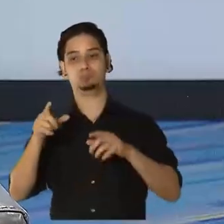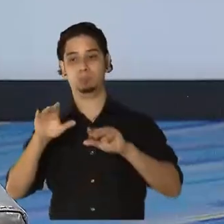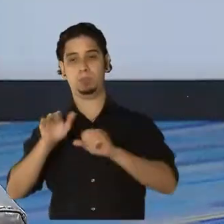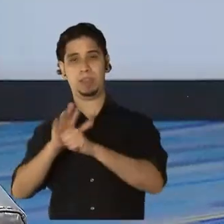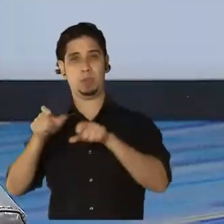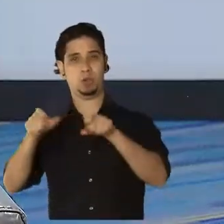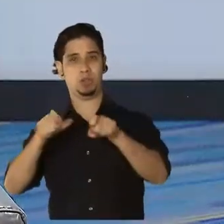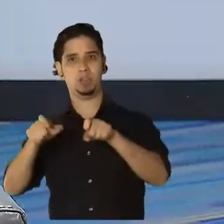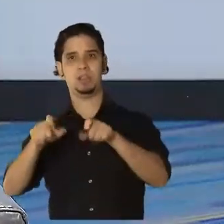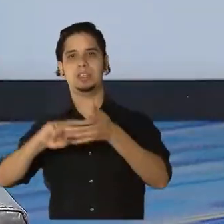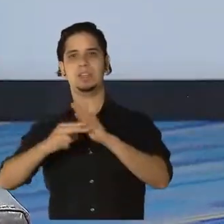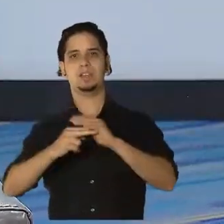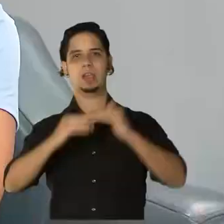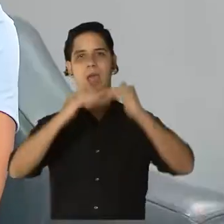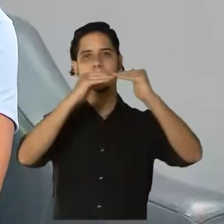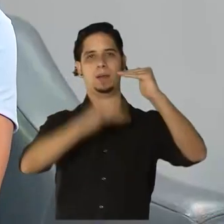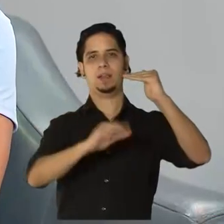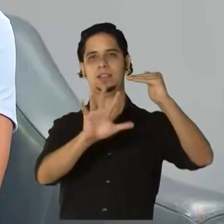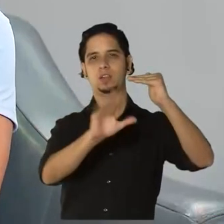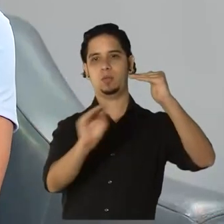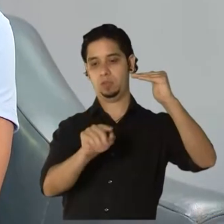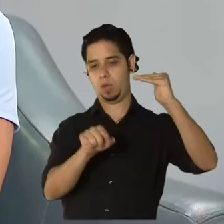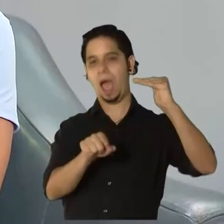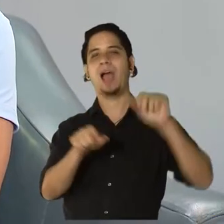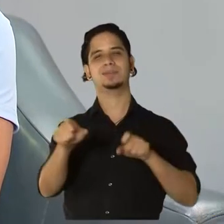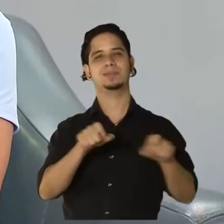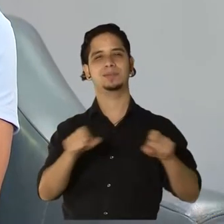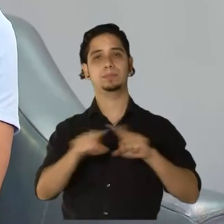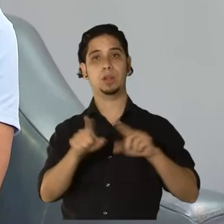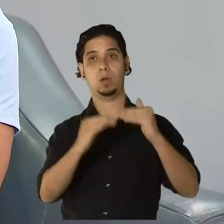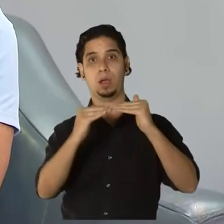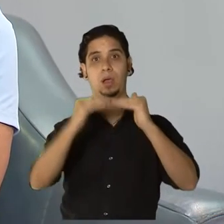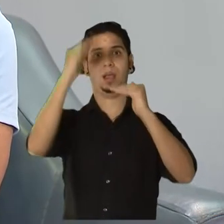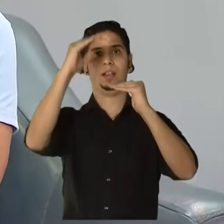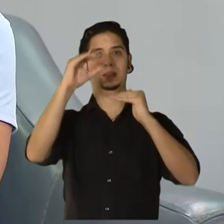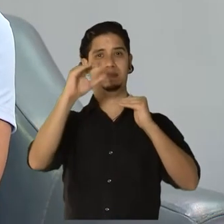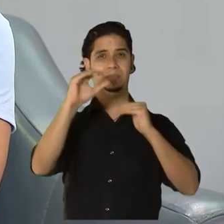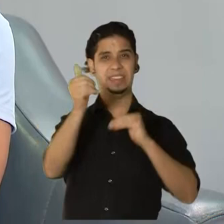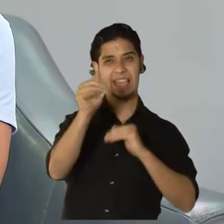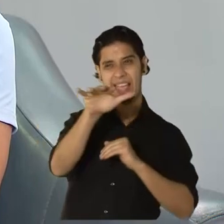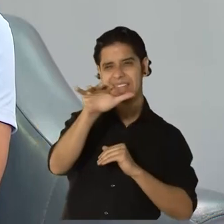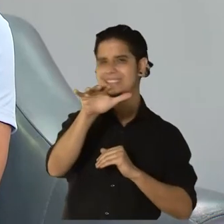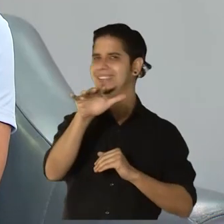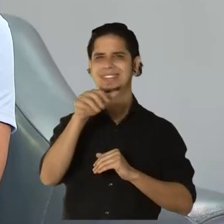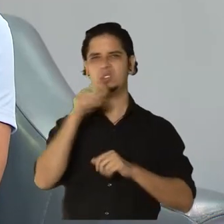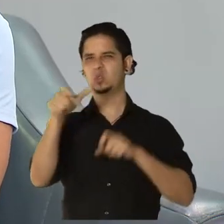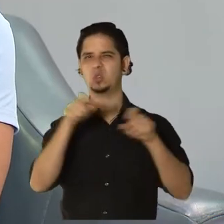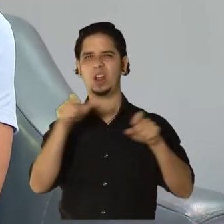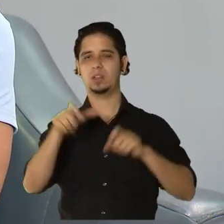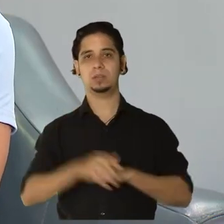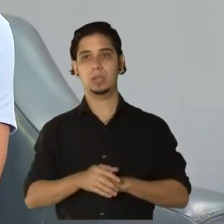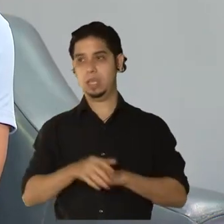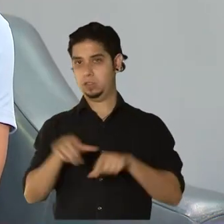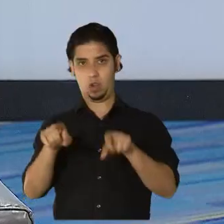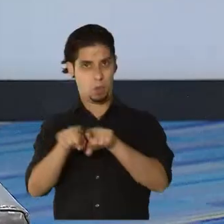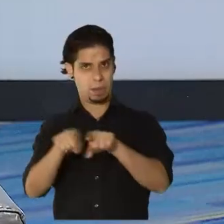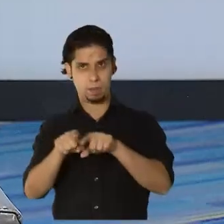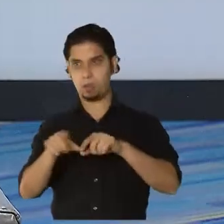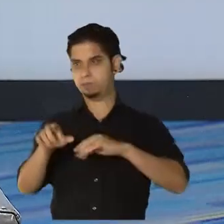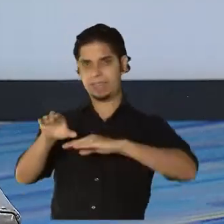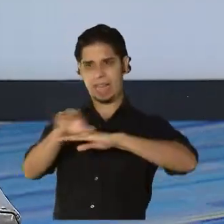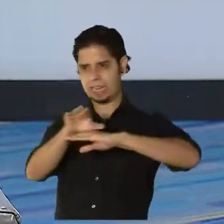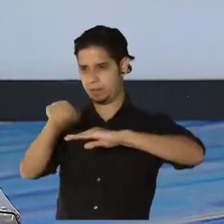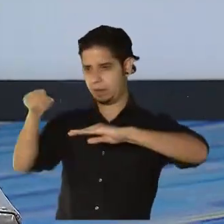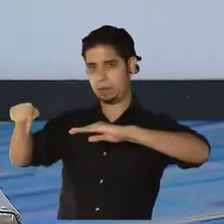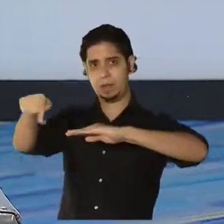estar por debajo de un 5%. ¿Y ese es el promedio de positividad en nuestros vecinos del norte, en nuestros vecinos cercanos? La realidad es que